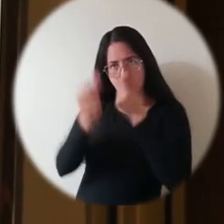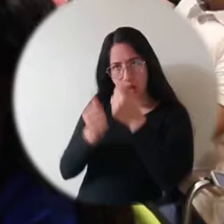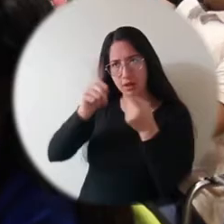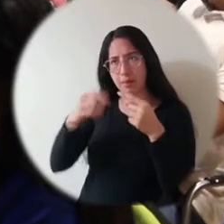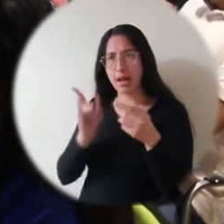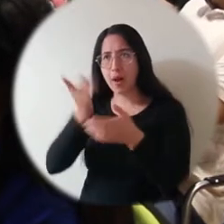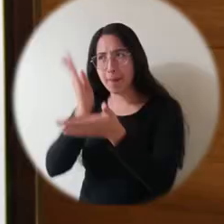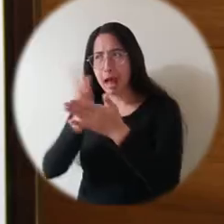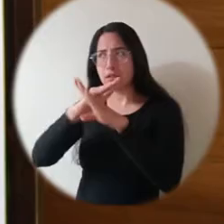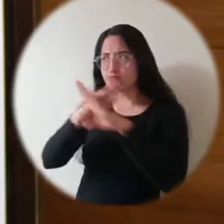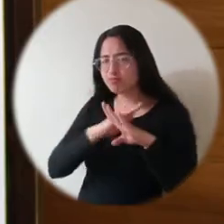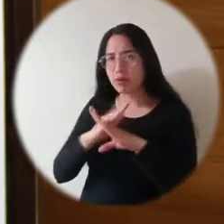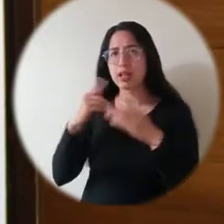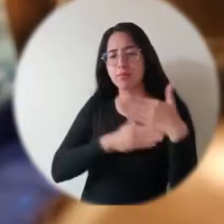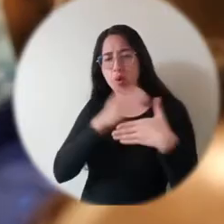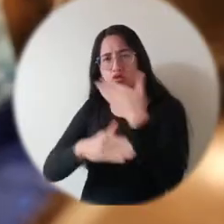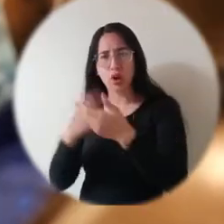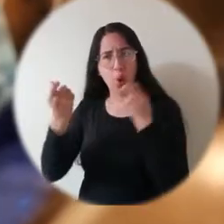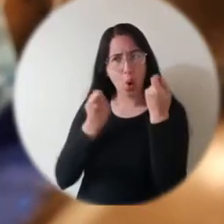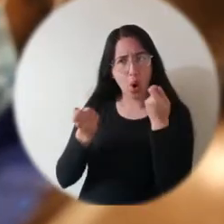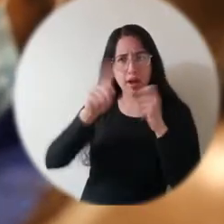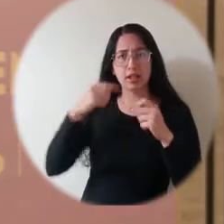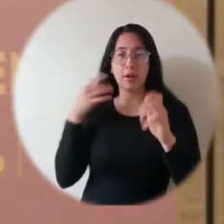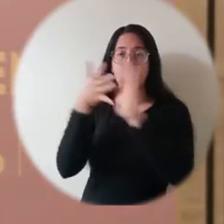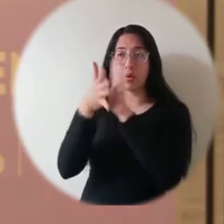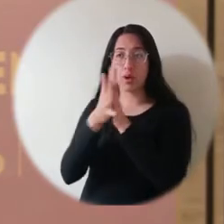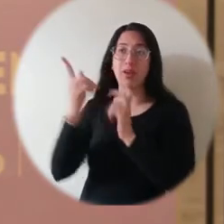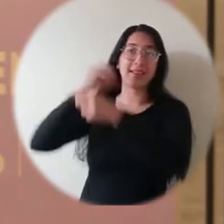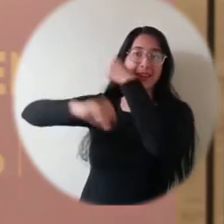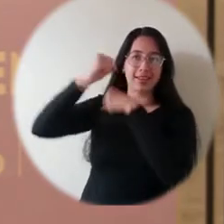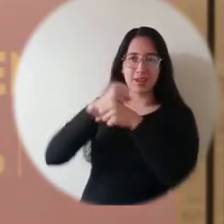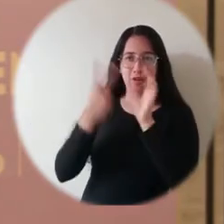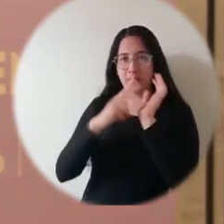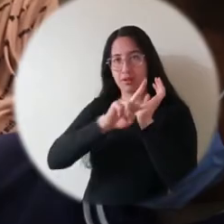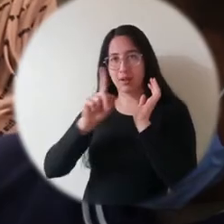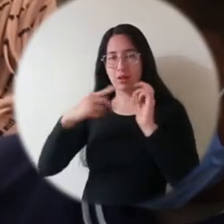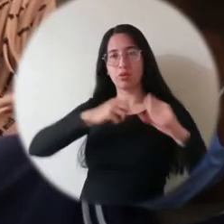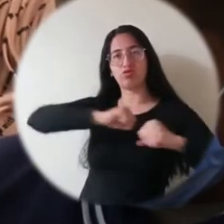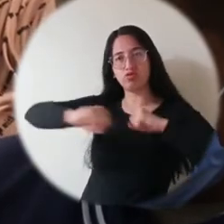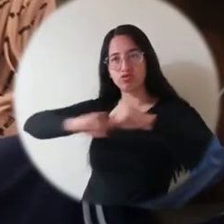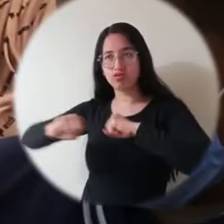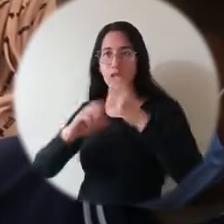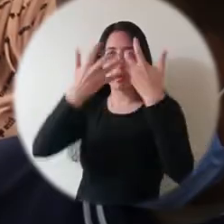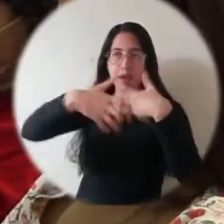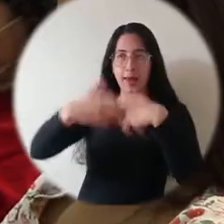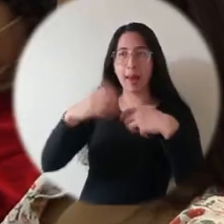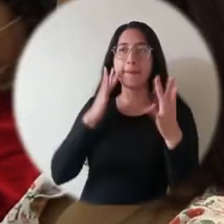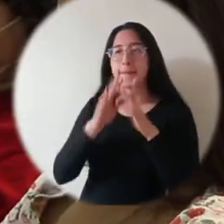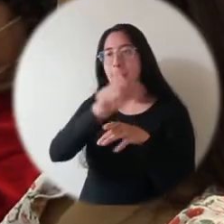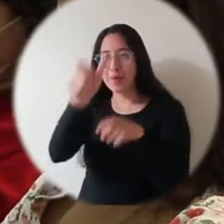organizaciones en la gestión de los riesgos y en el proceso de control, información exógena en 2021, gestión financiera para